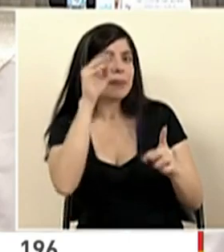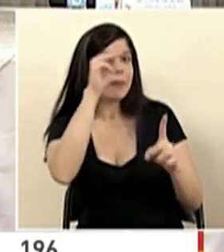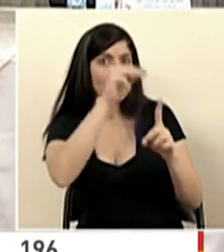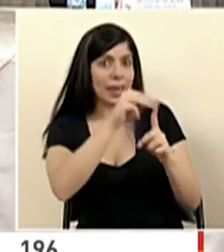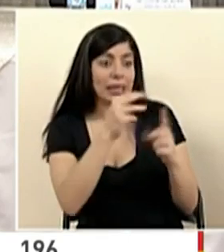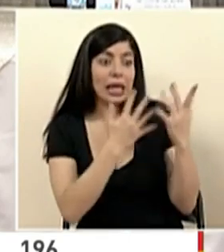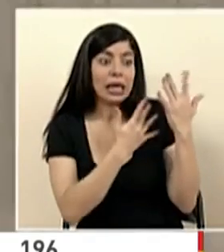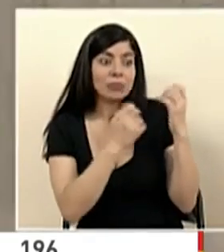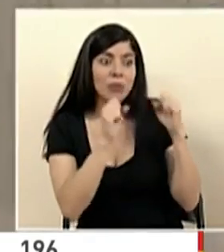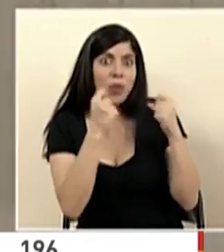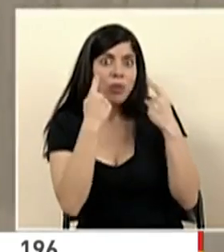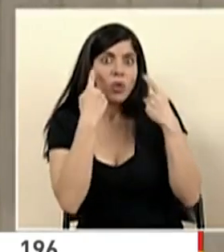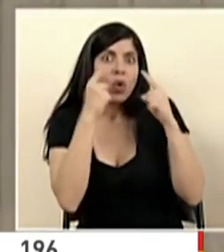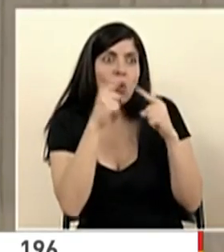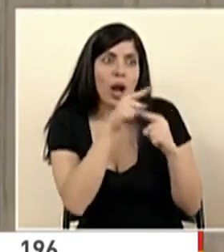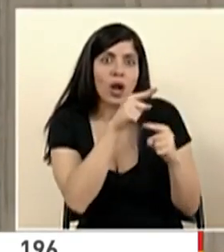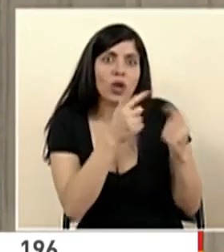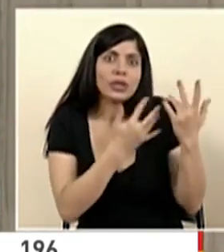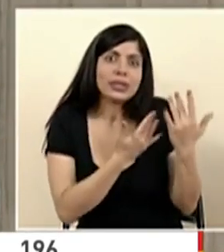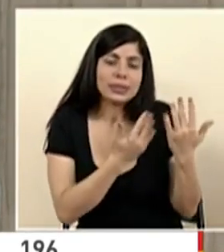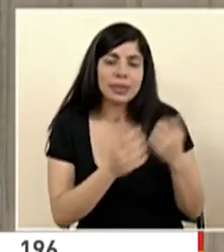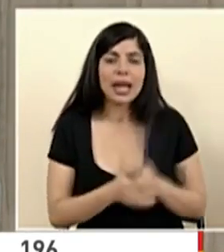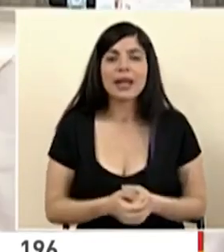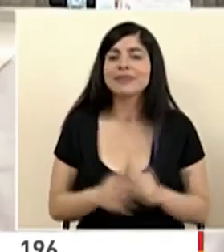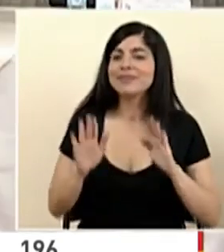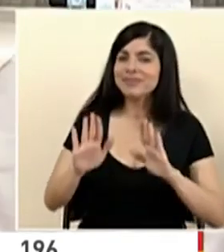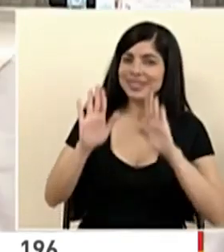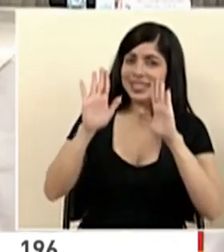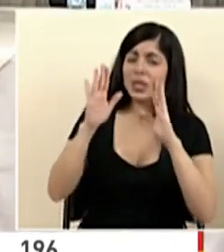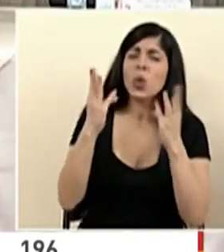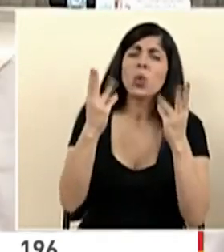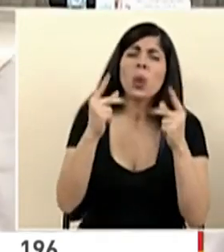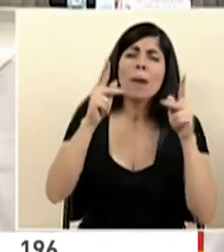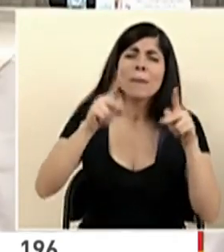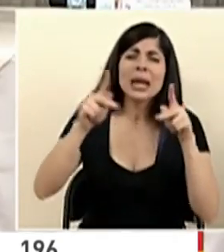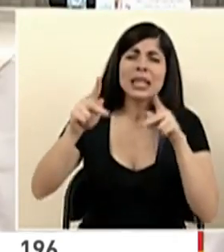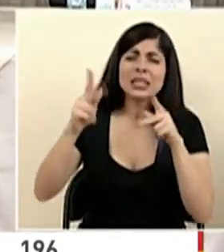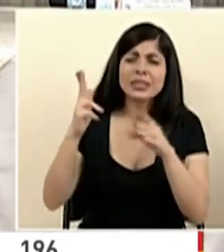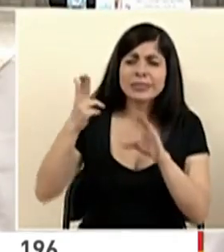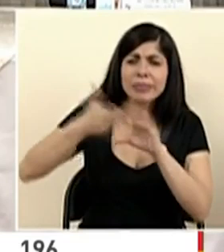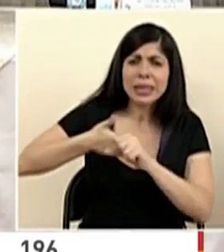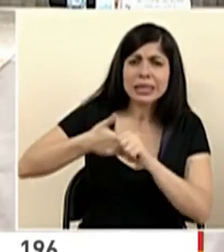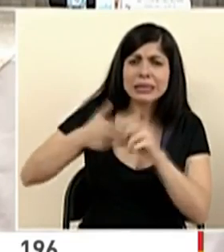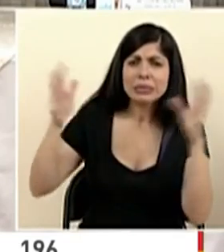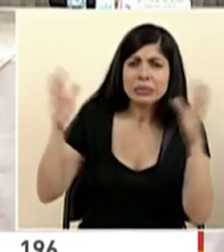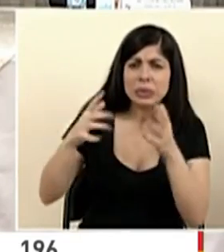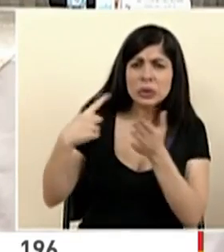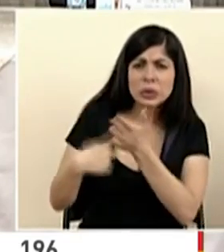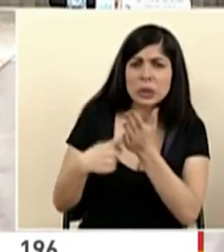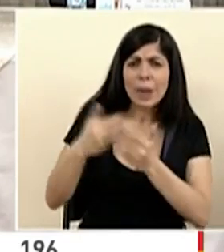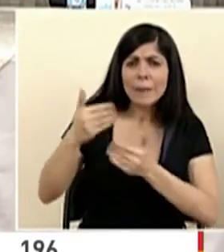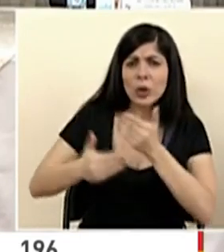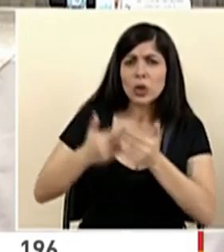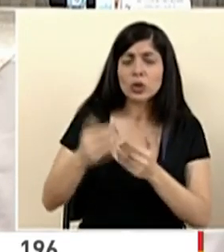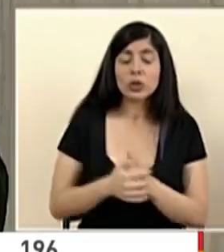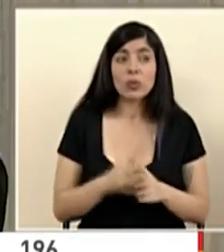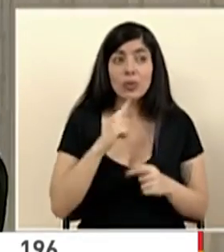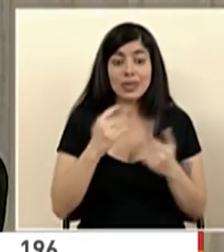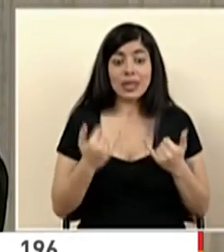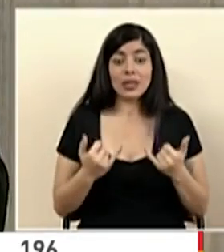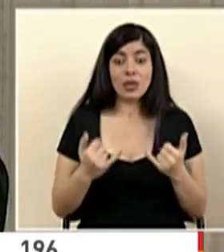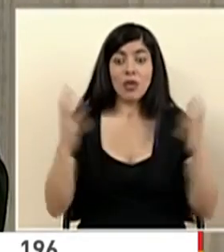esperamos poder cumplir con las expectativas. Excelente. ¿Cuántas personas participaron en este proceso? Bueno, estamos